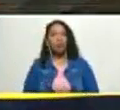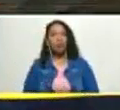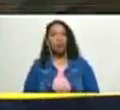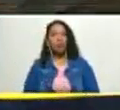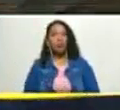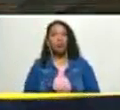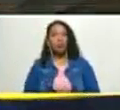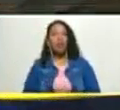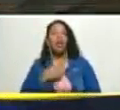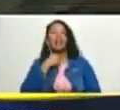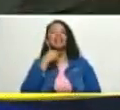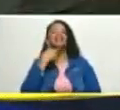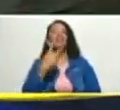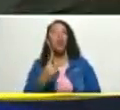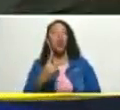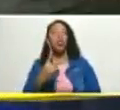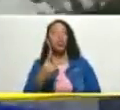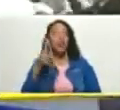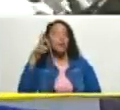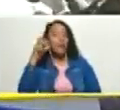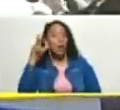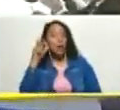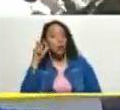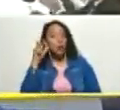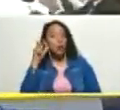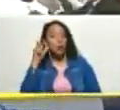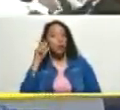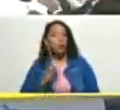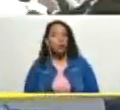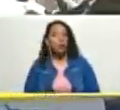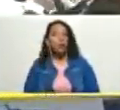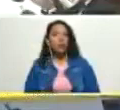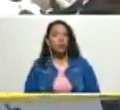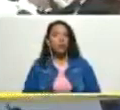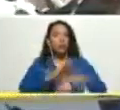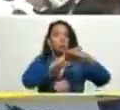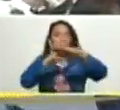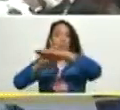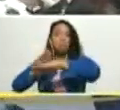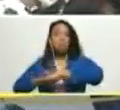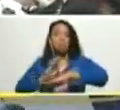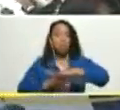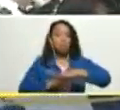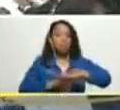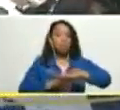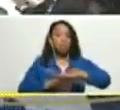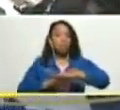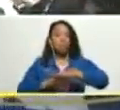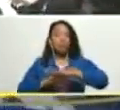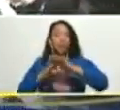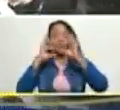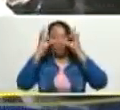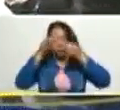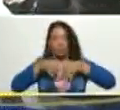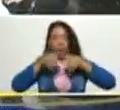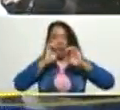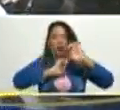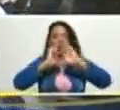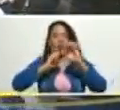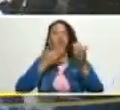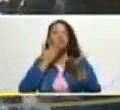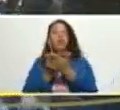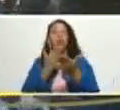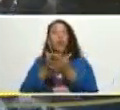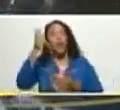voz y resonancia de las alertas las críticas la autocrítica y de las propuestas de un pueblo